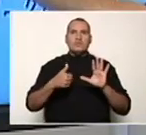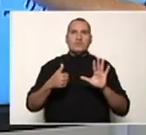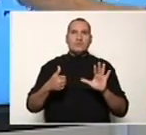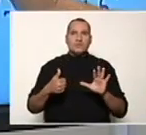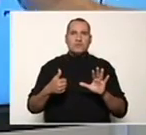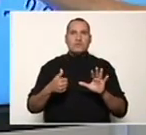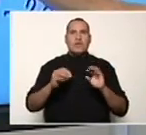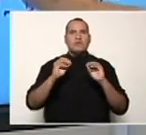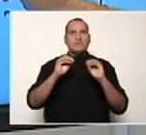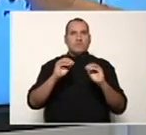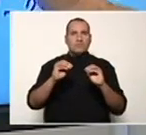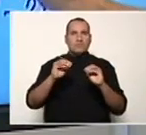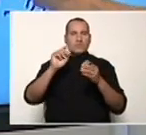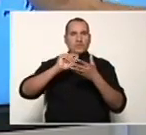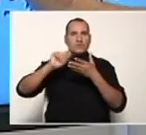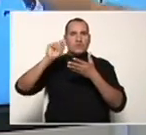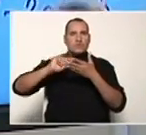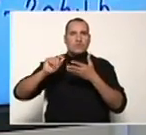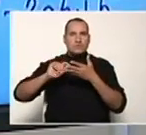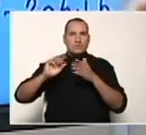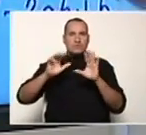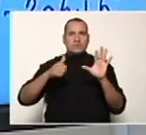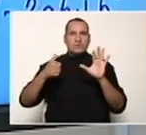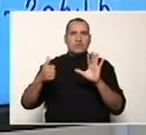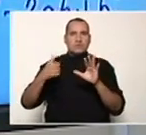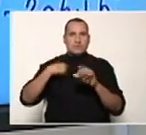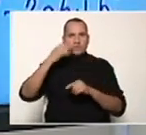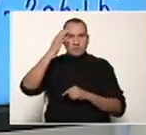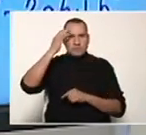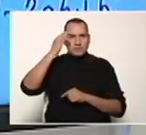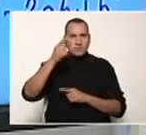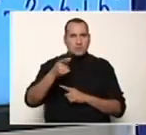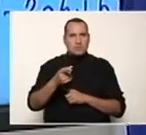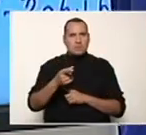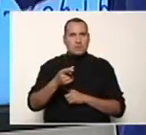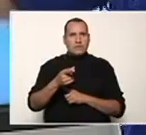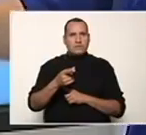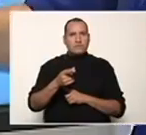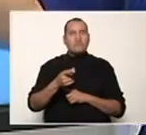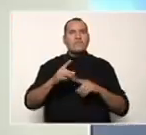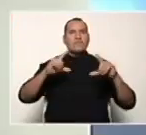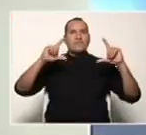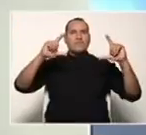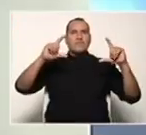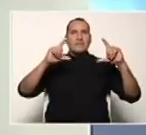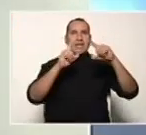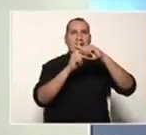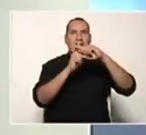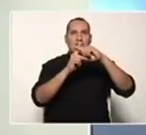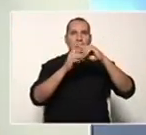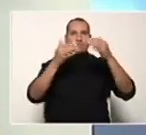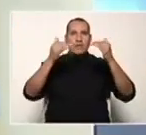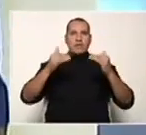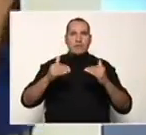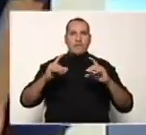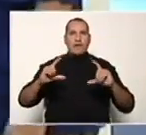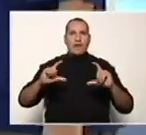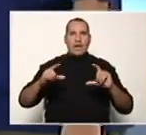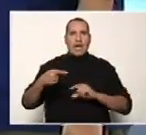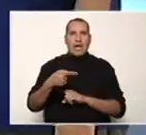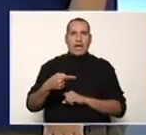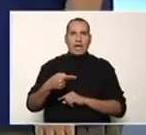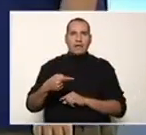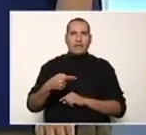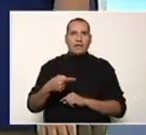4, 16. Dense cuenta que en el cuadrado de una suma y en el cuadrado de una diferencia,